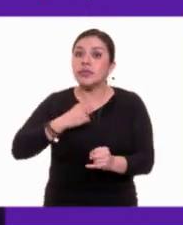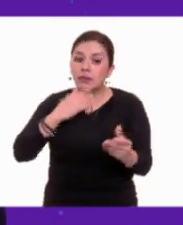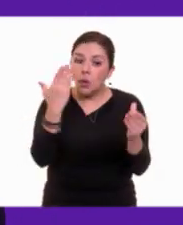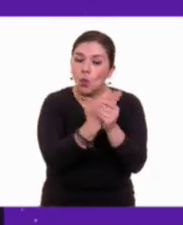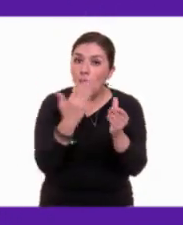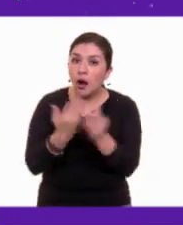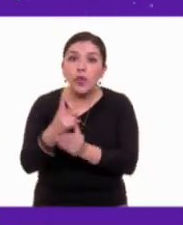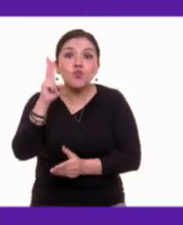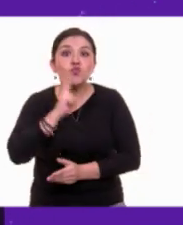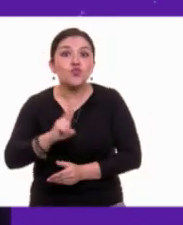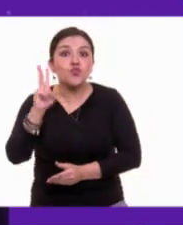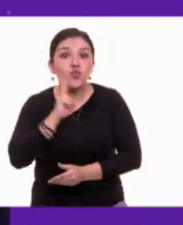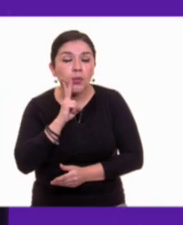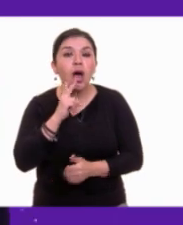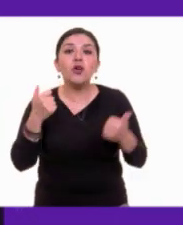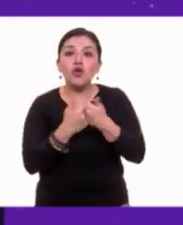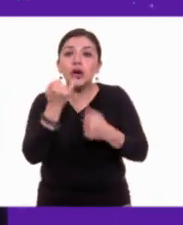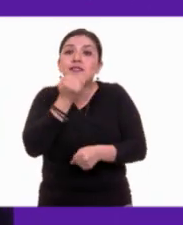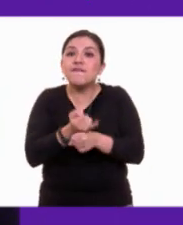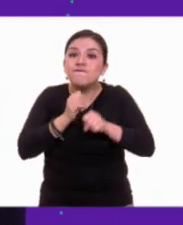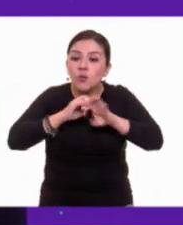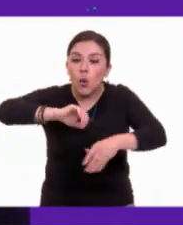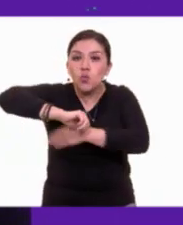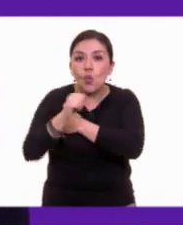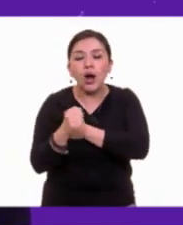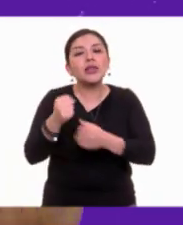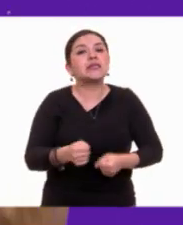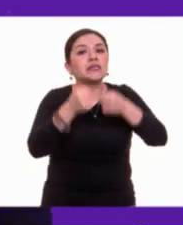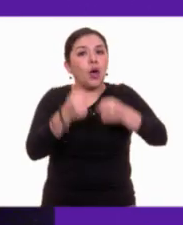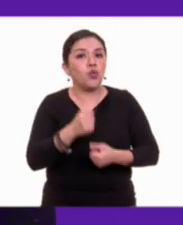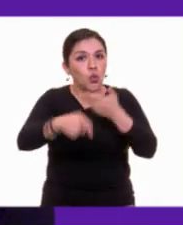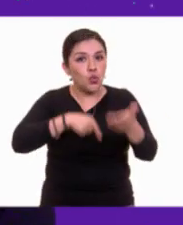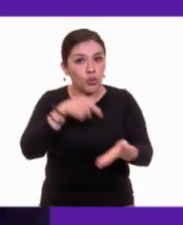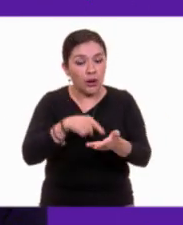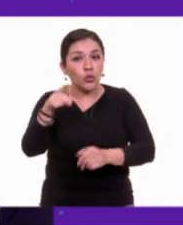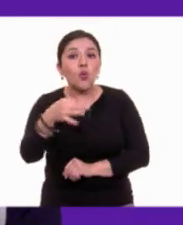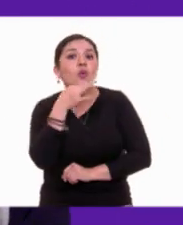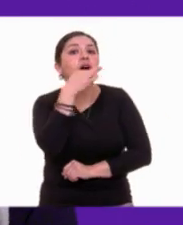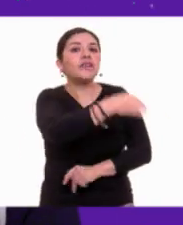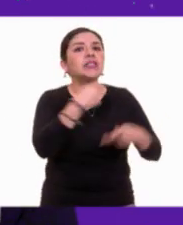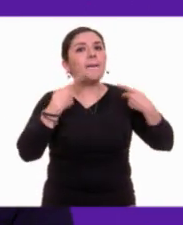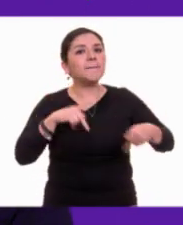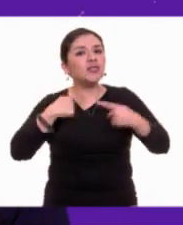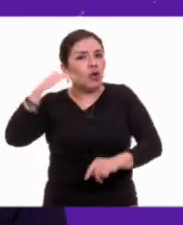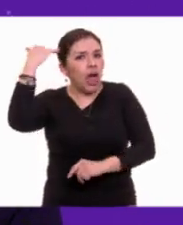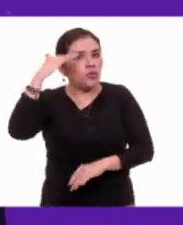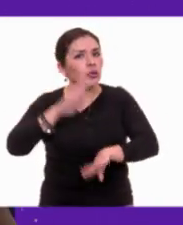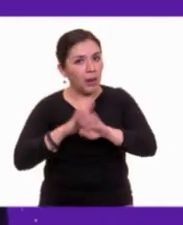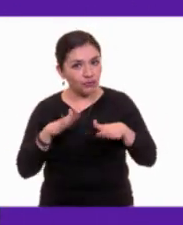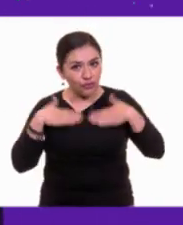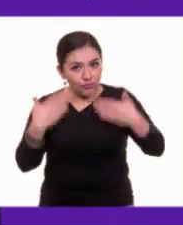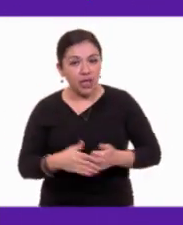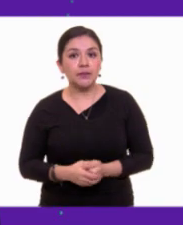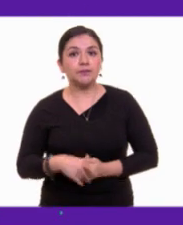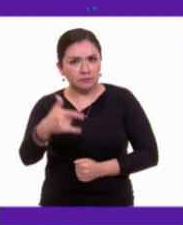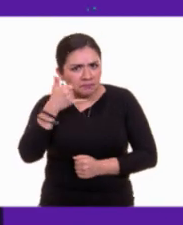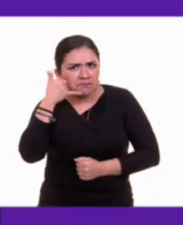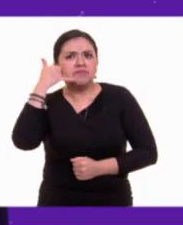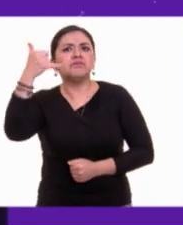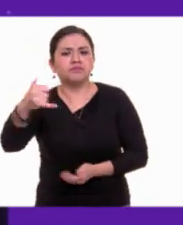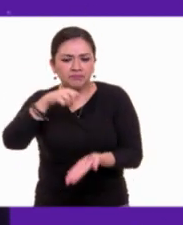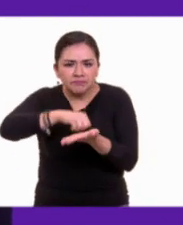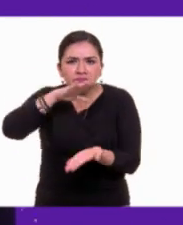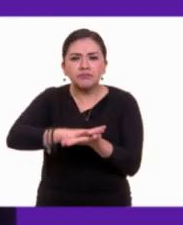evidencia. Guarda la información en un lugar seguro. Alerta a un adulto de confianza. Y llama y